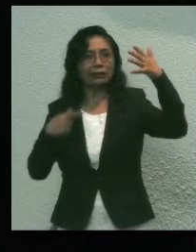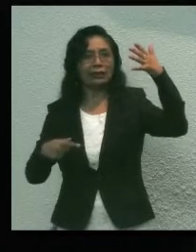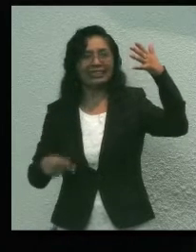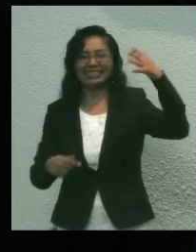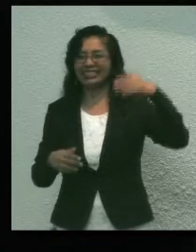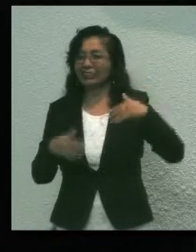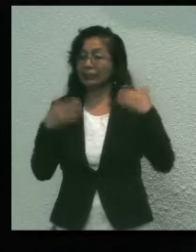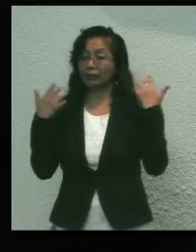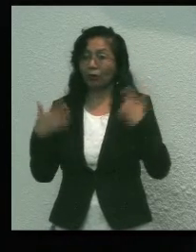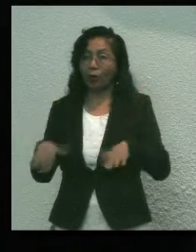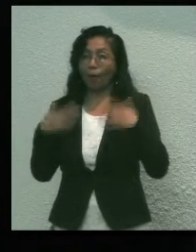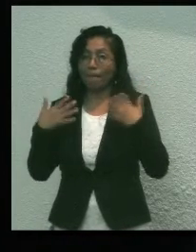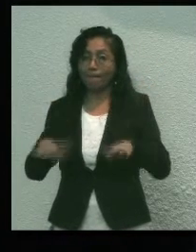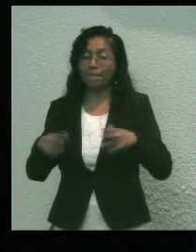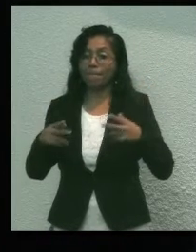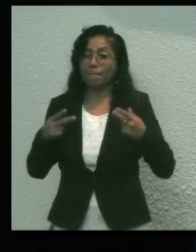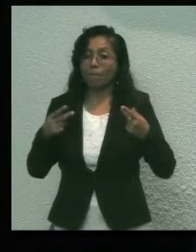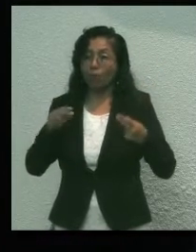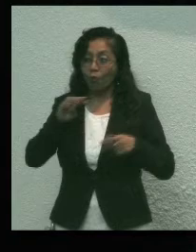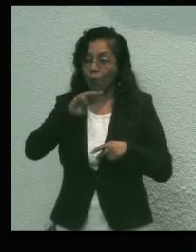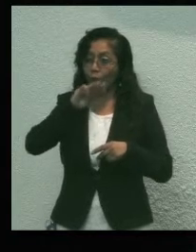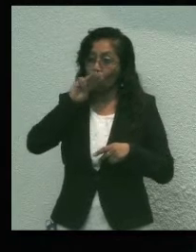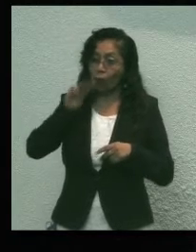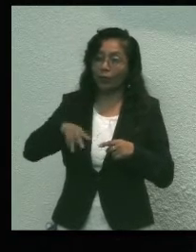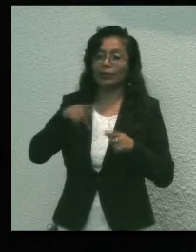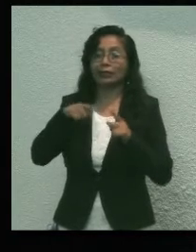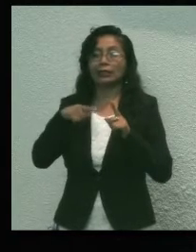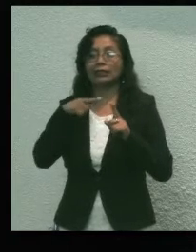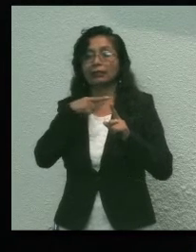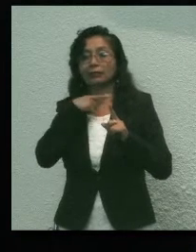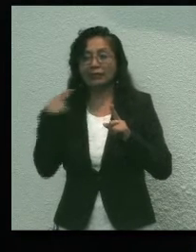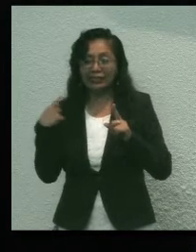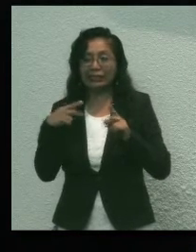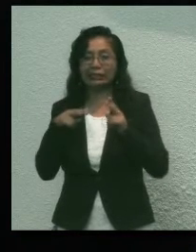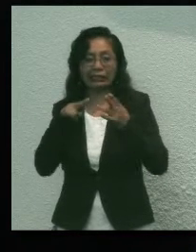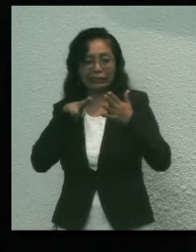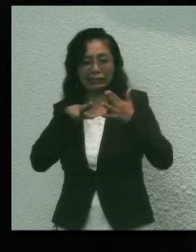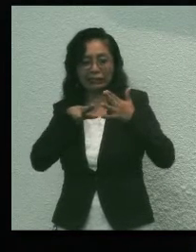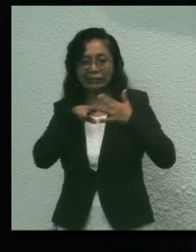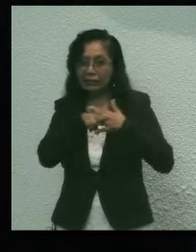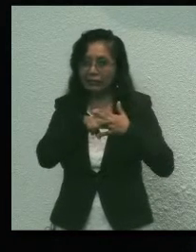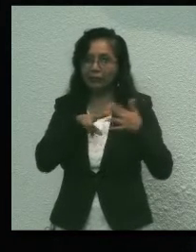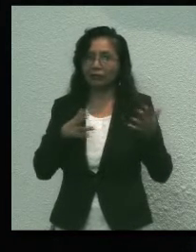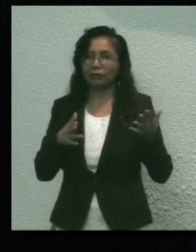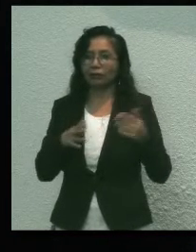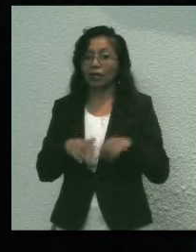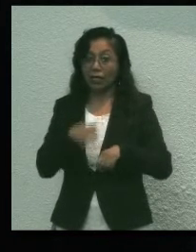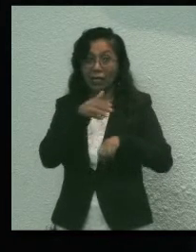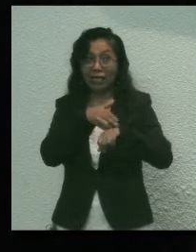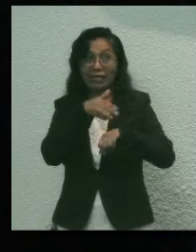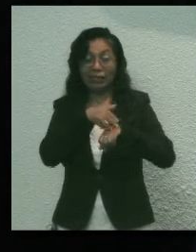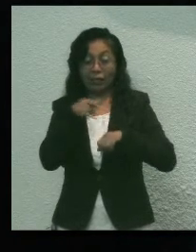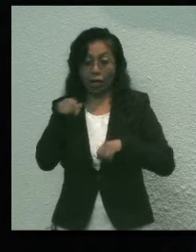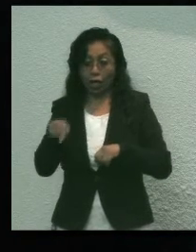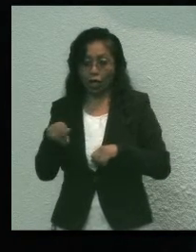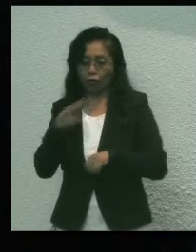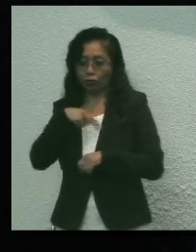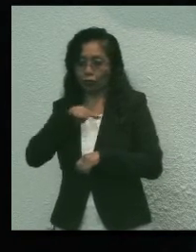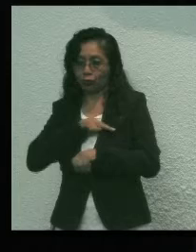récord en muertes violentas en el país. Si bien, los números en nuestro Estado